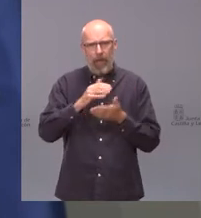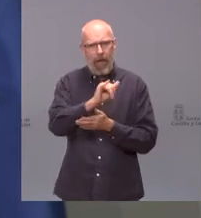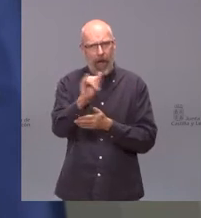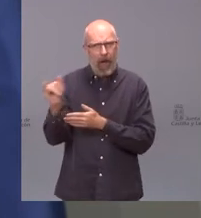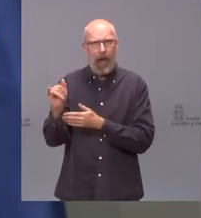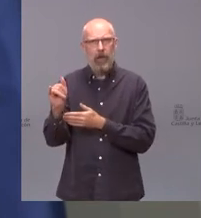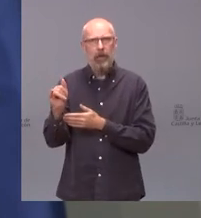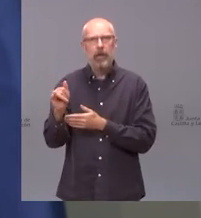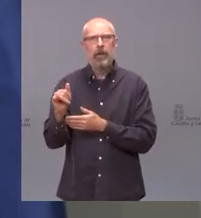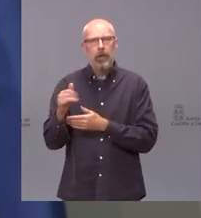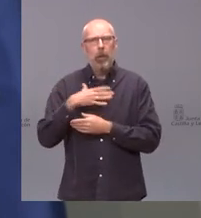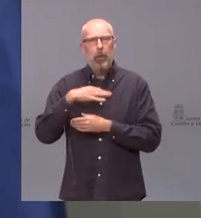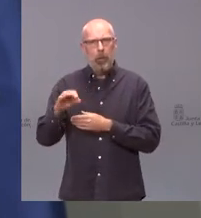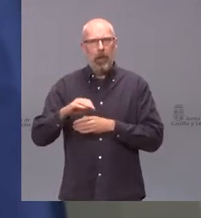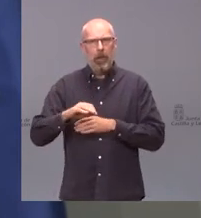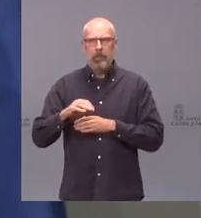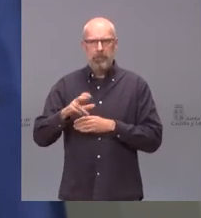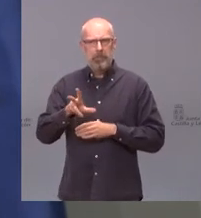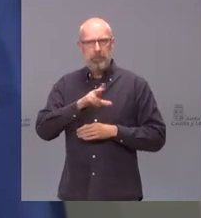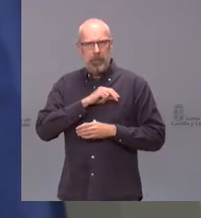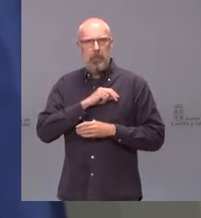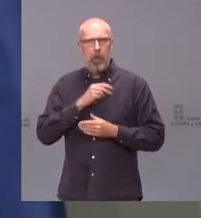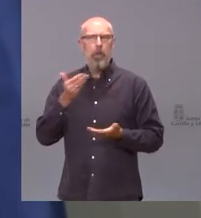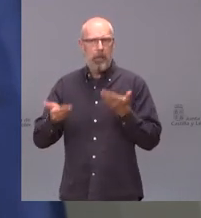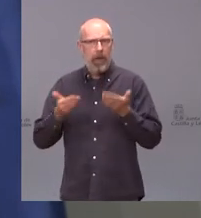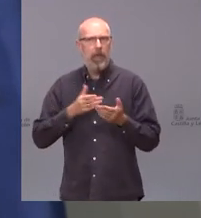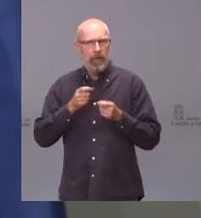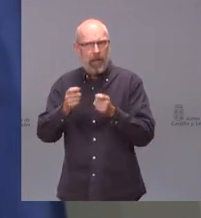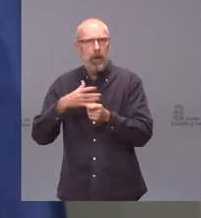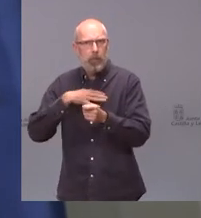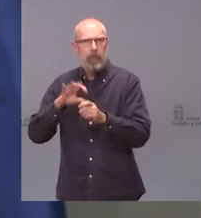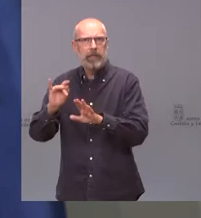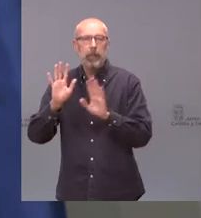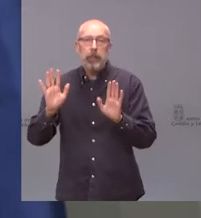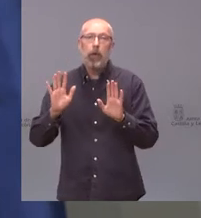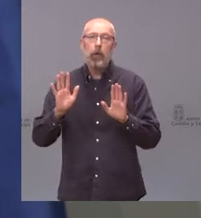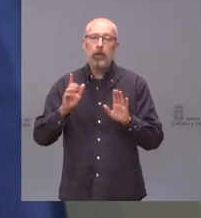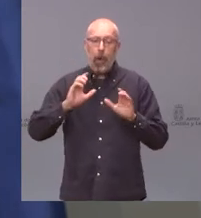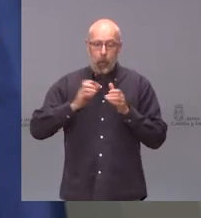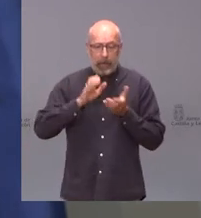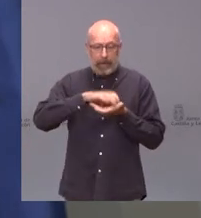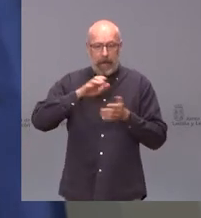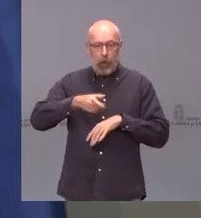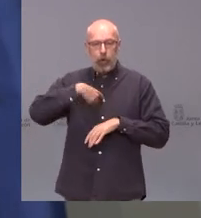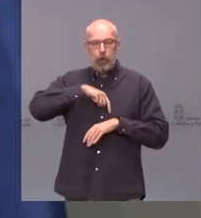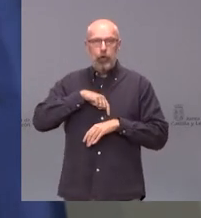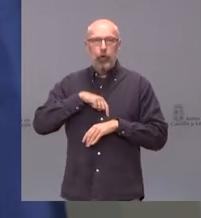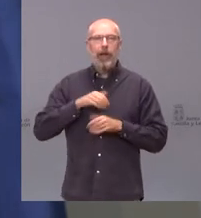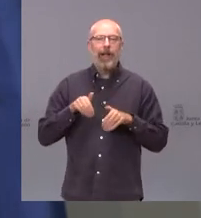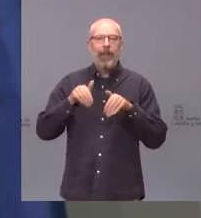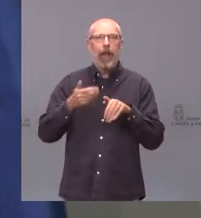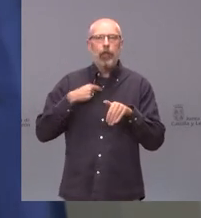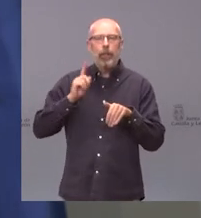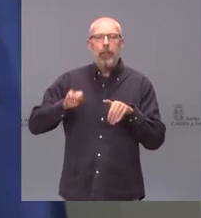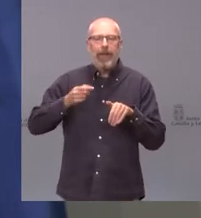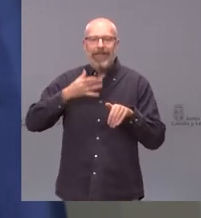con merecimientos más que suficientes para alcanzar esos premios. Pero no es la Junta de Castilla y León quien presenta las candidaturas y